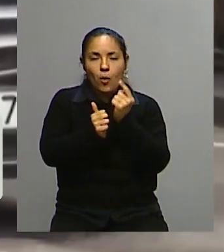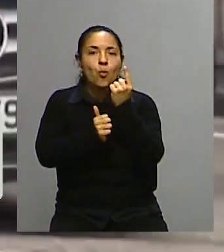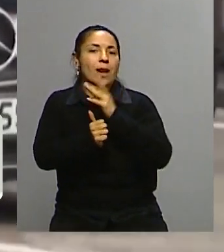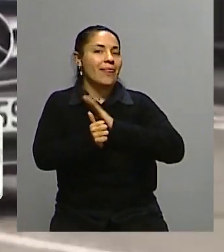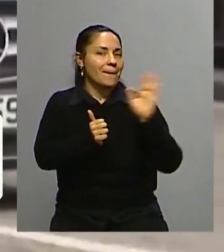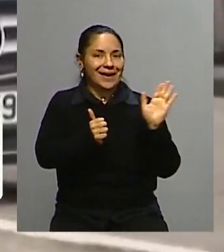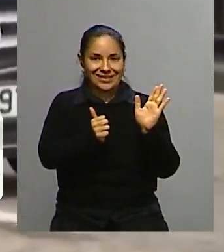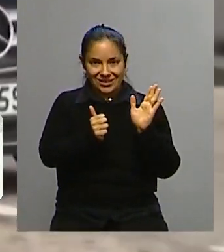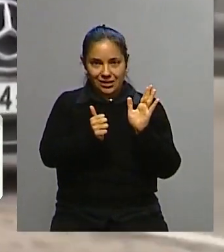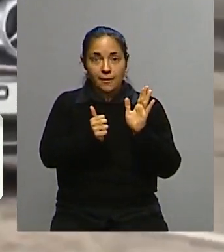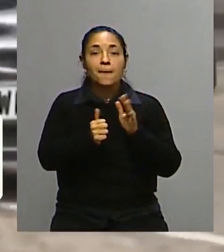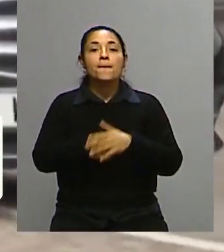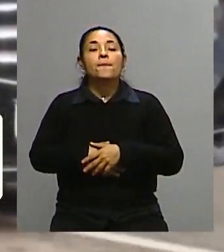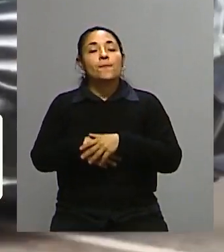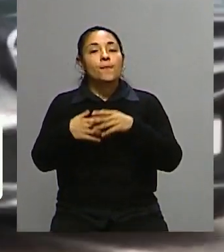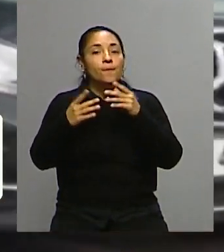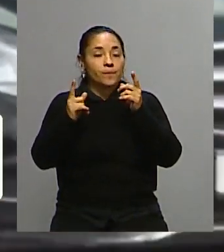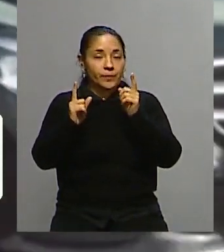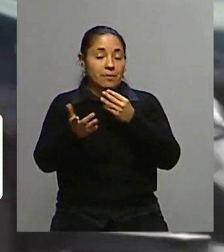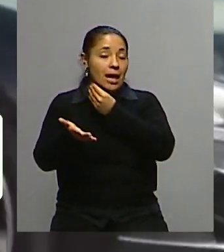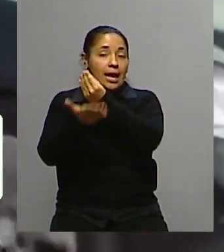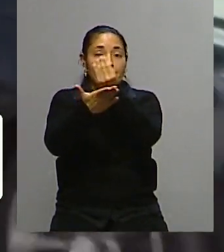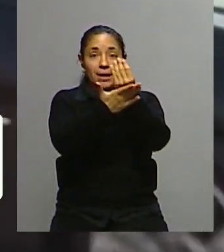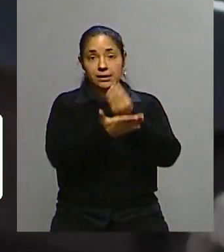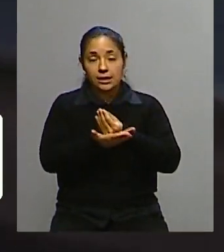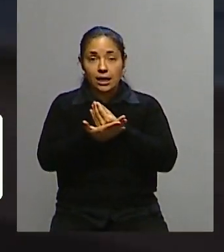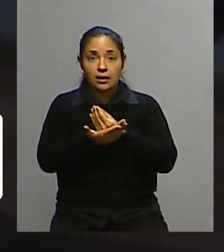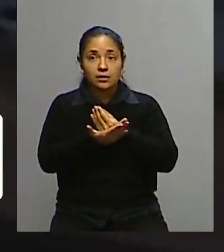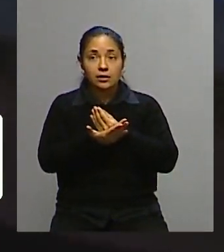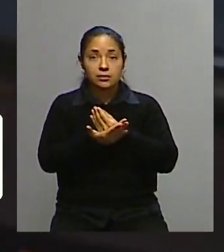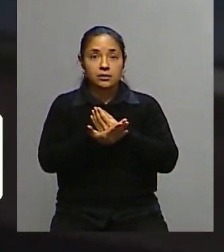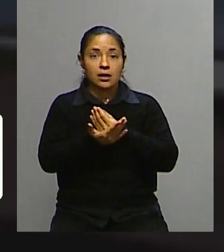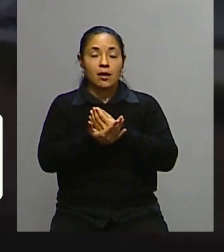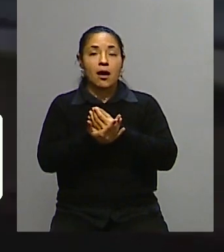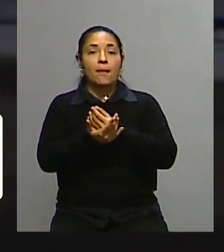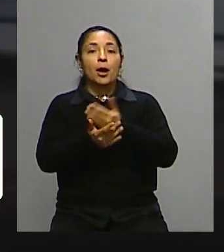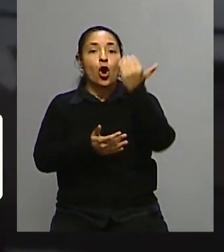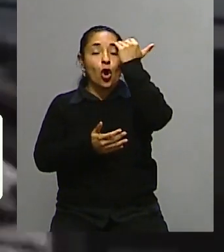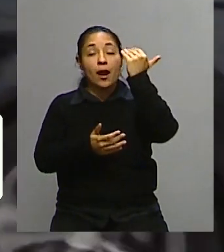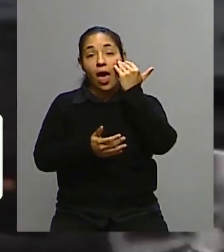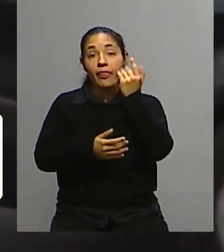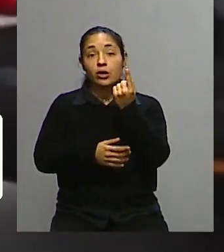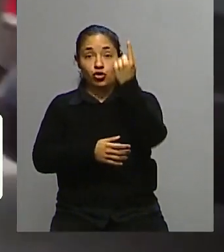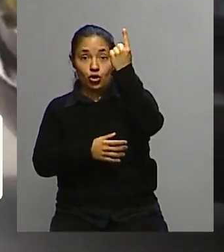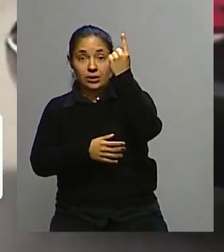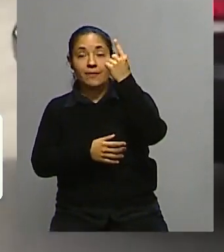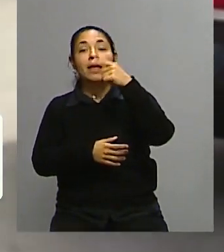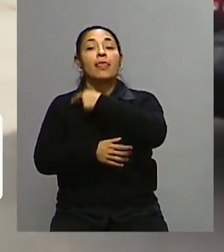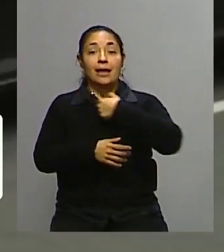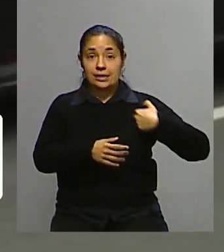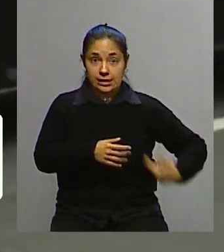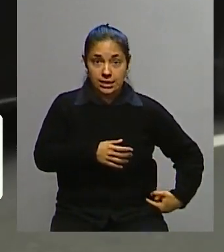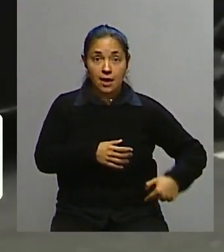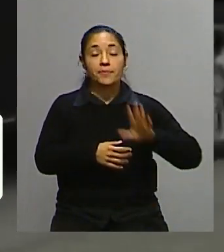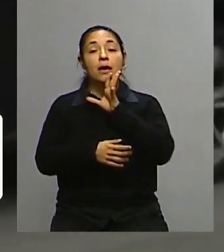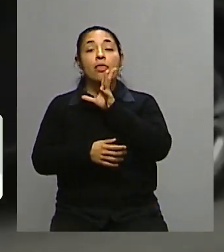Y van ahí representantes de Corea del Norte, de China, de Rusia,